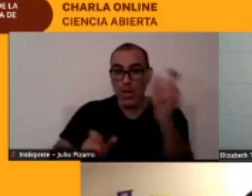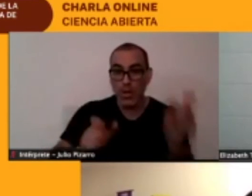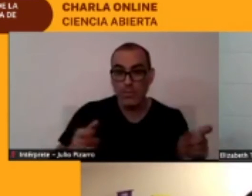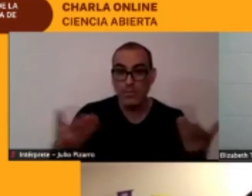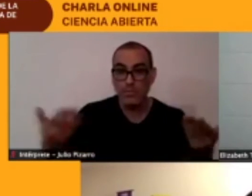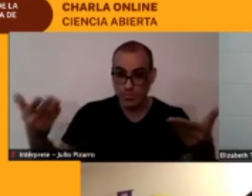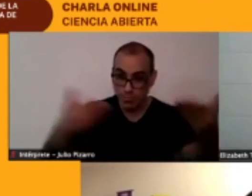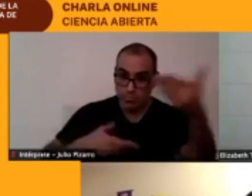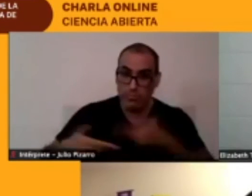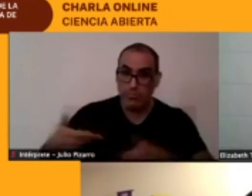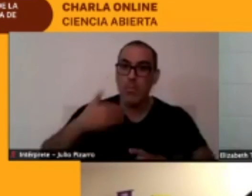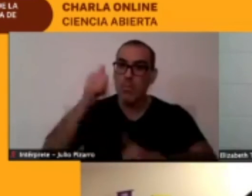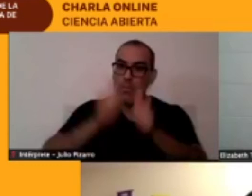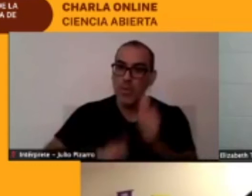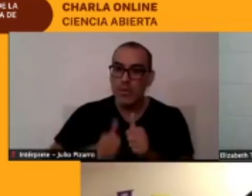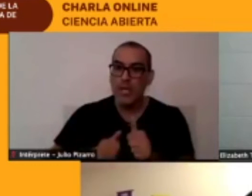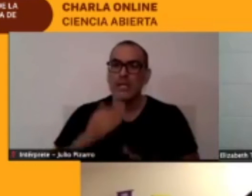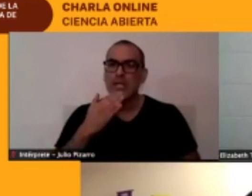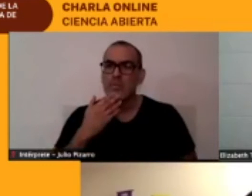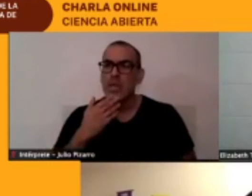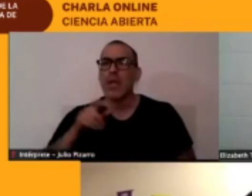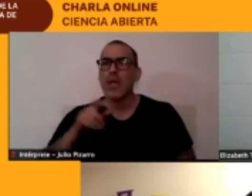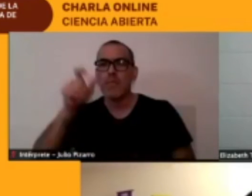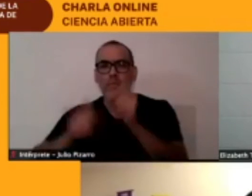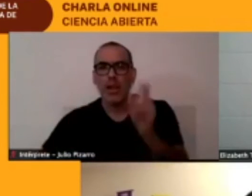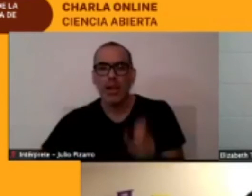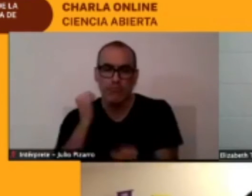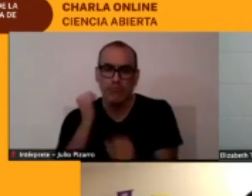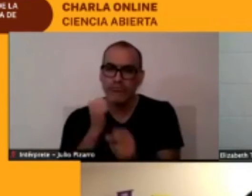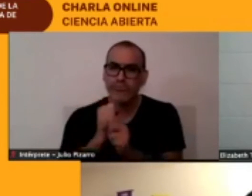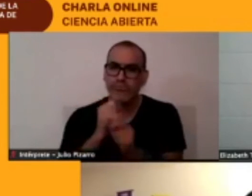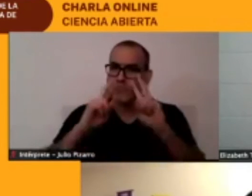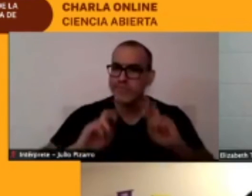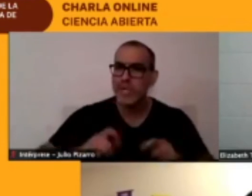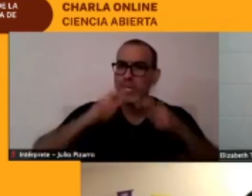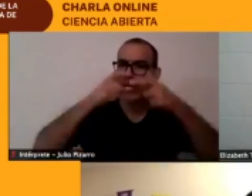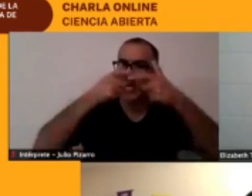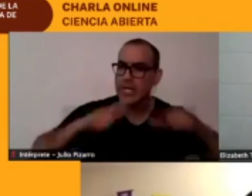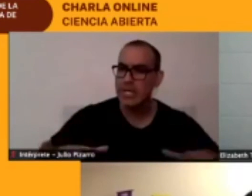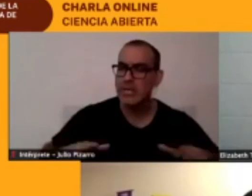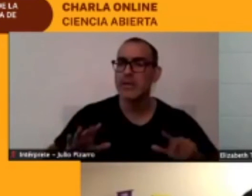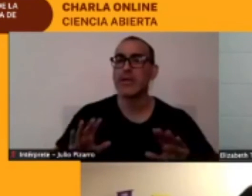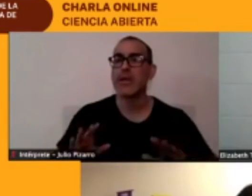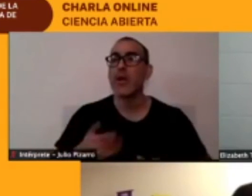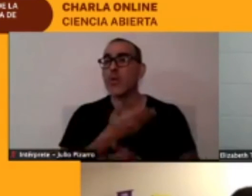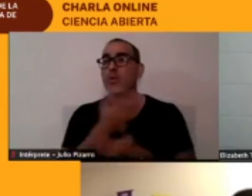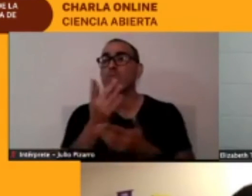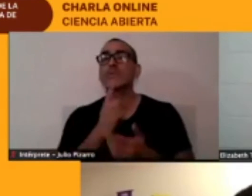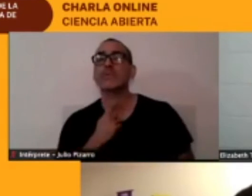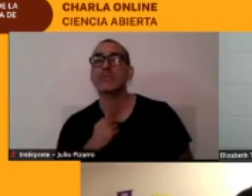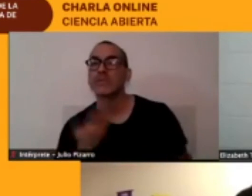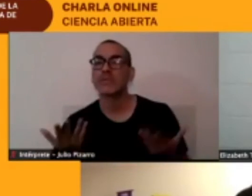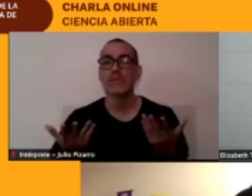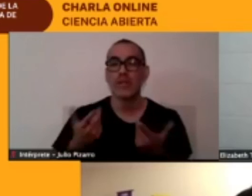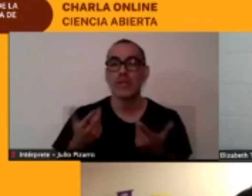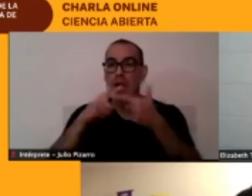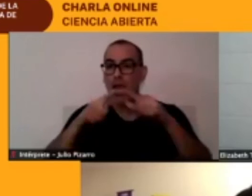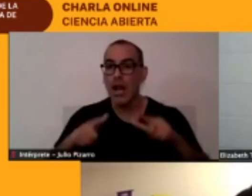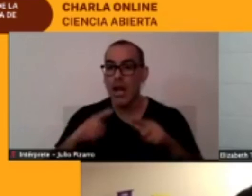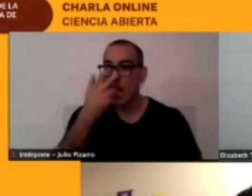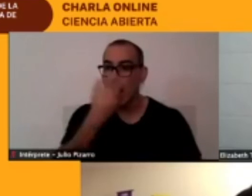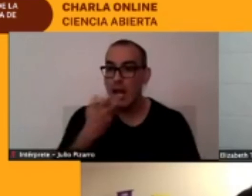profesionales y no profesionales en el árbitro lingüístico si es que les interesa la lengua Kunza comenzar